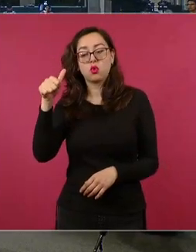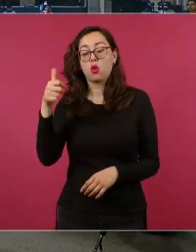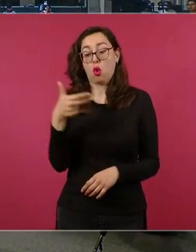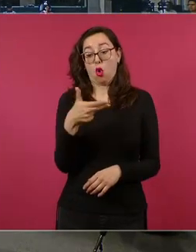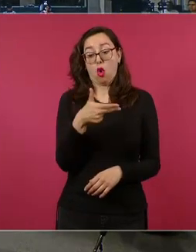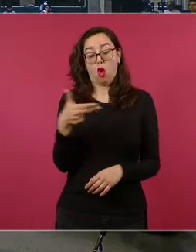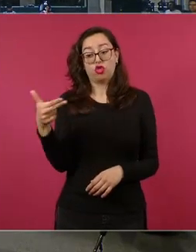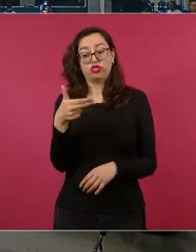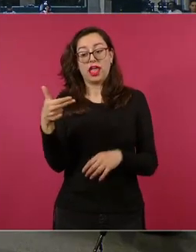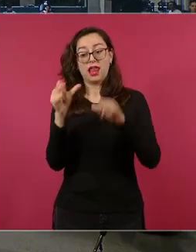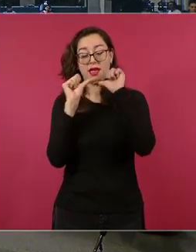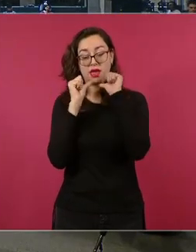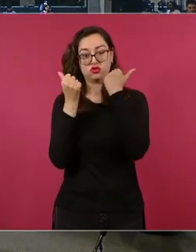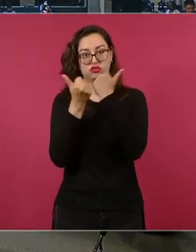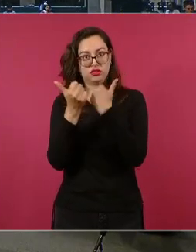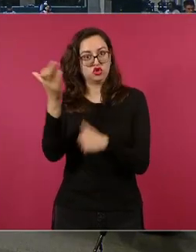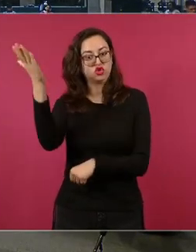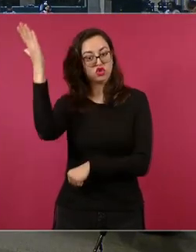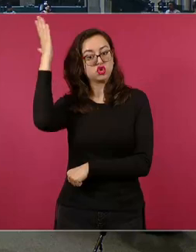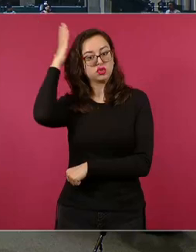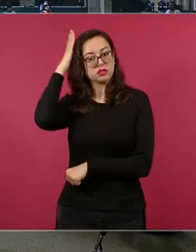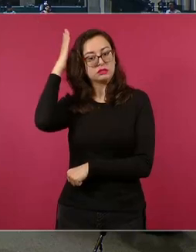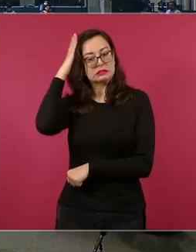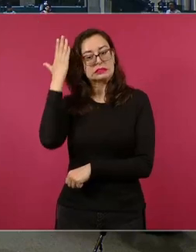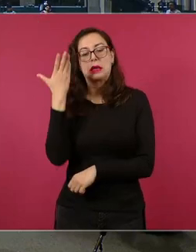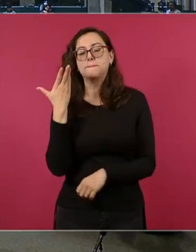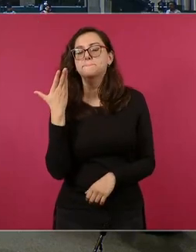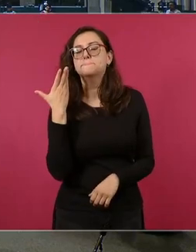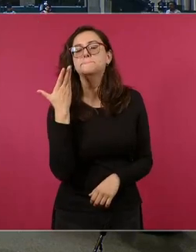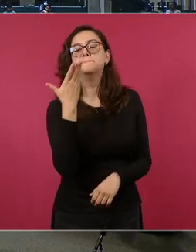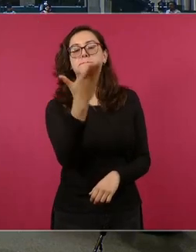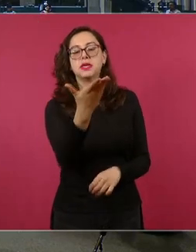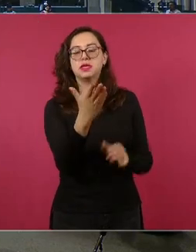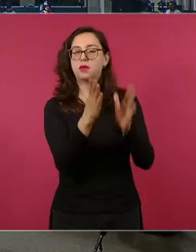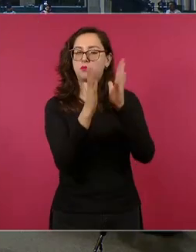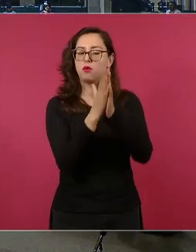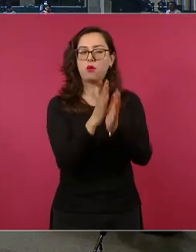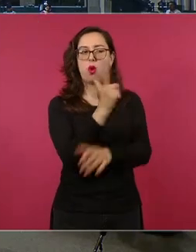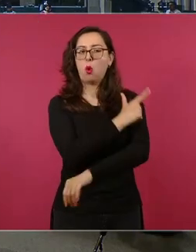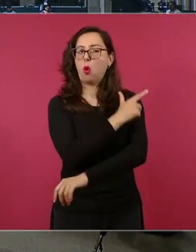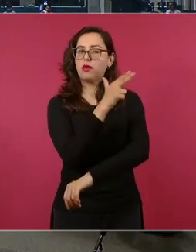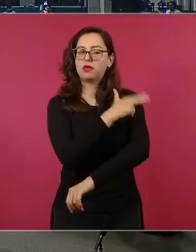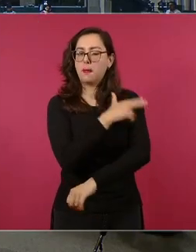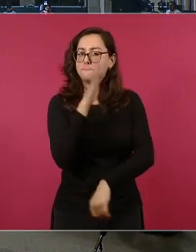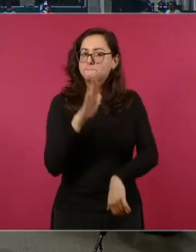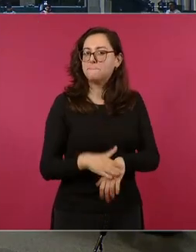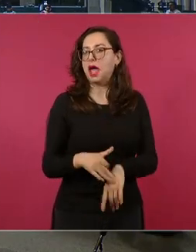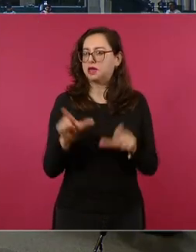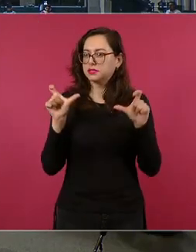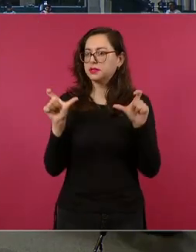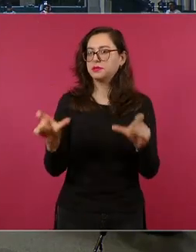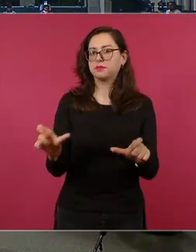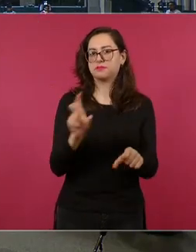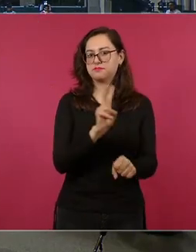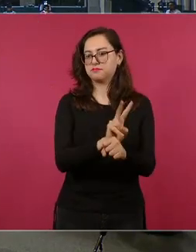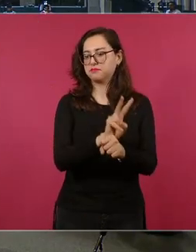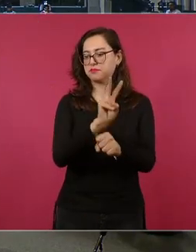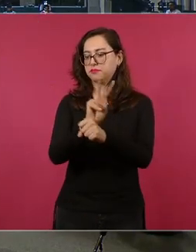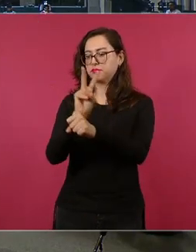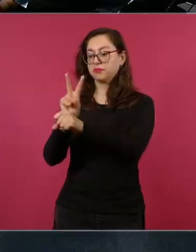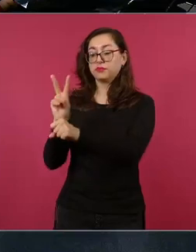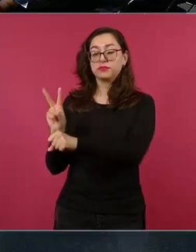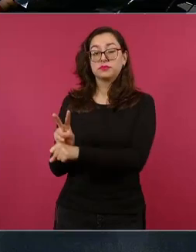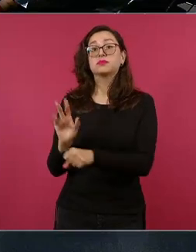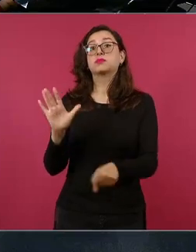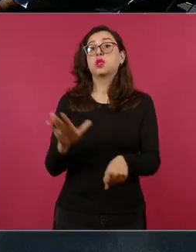participación de la guardia nacional en el dispositivo de seguridad sobre todo por los homicidios que se han registrado en